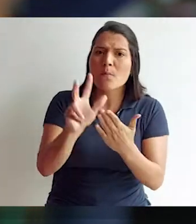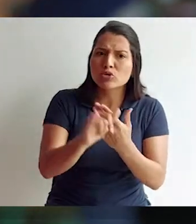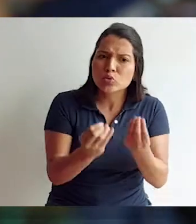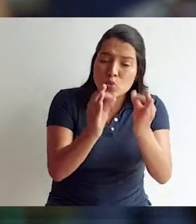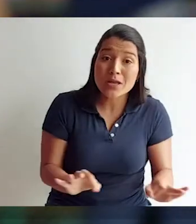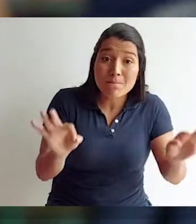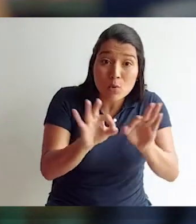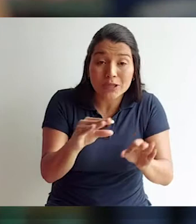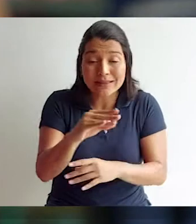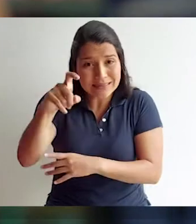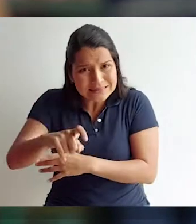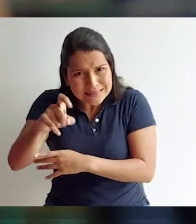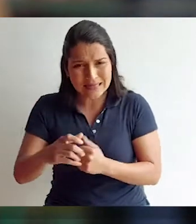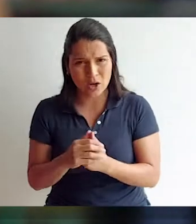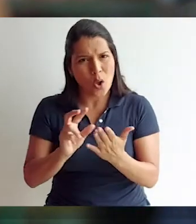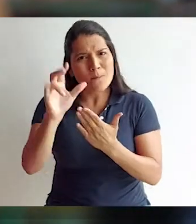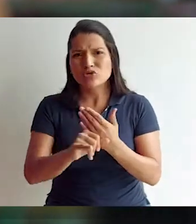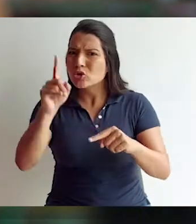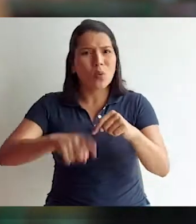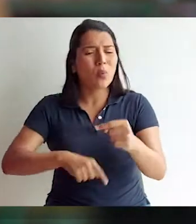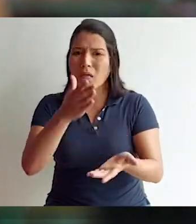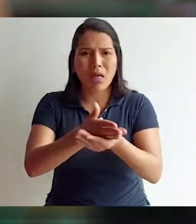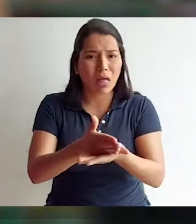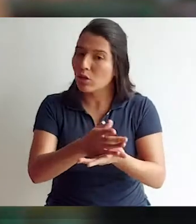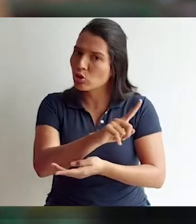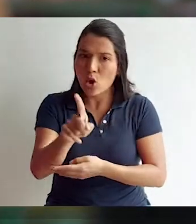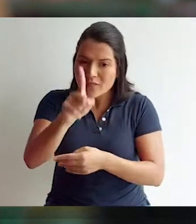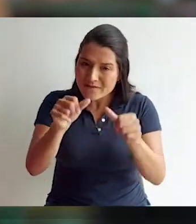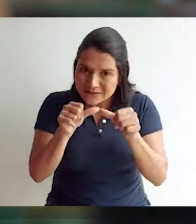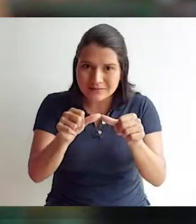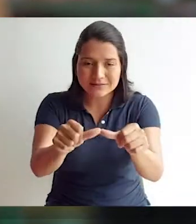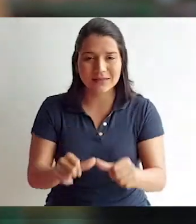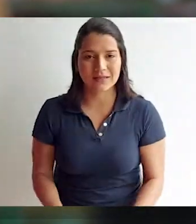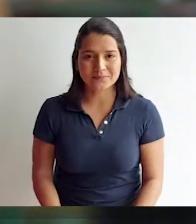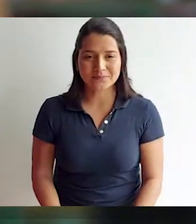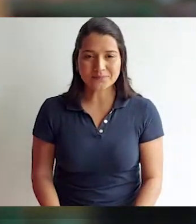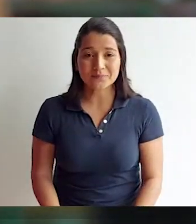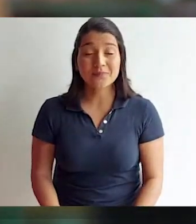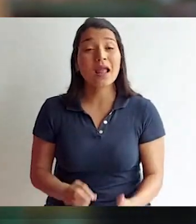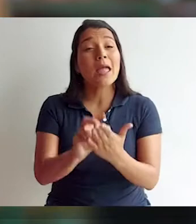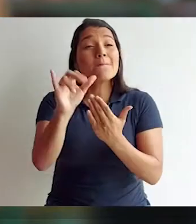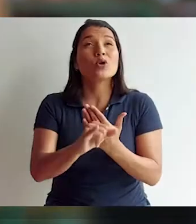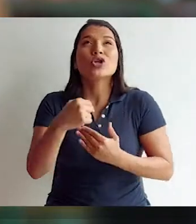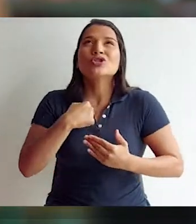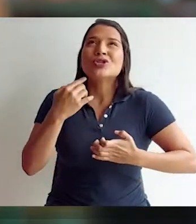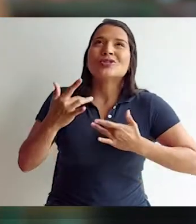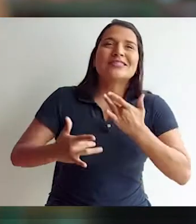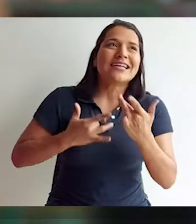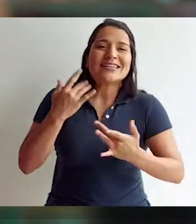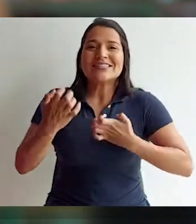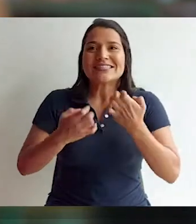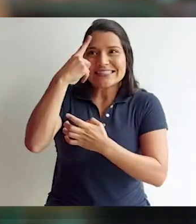un proyecto bueno, nuevo, pero no solo eso, es un proyecto útil y necesario, un proyecto que no puede ser pasajero, es una cosa